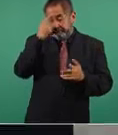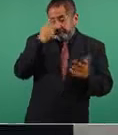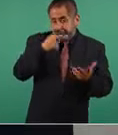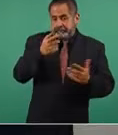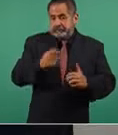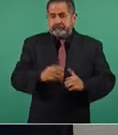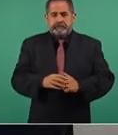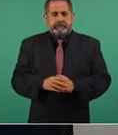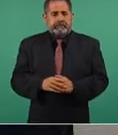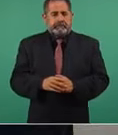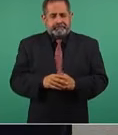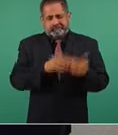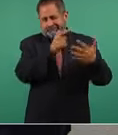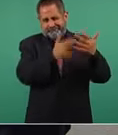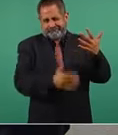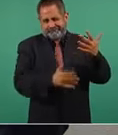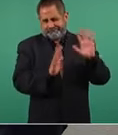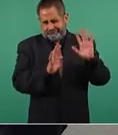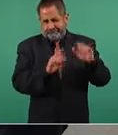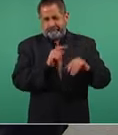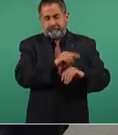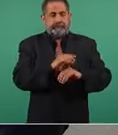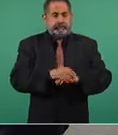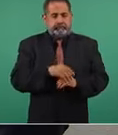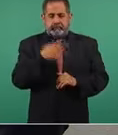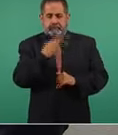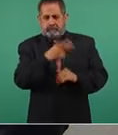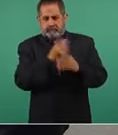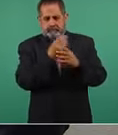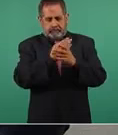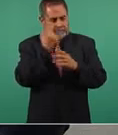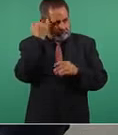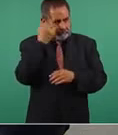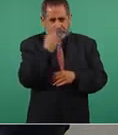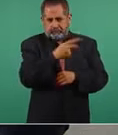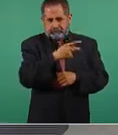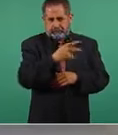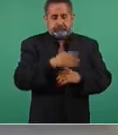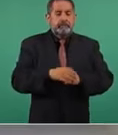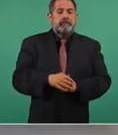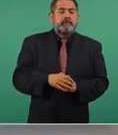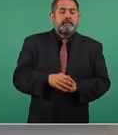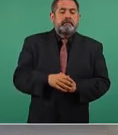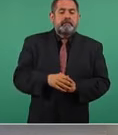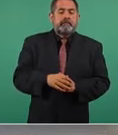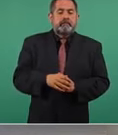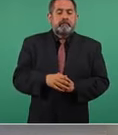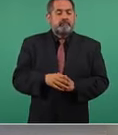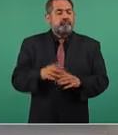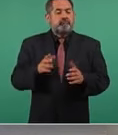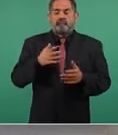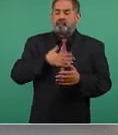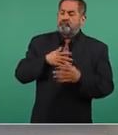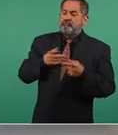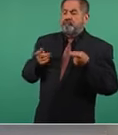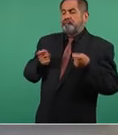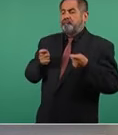todo eso, porque ese es el pensamiento dominante